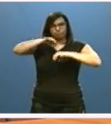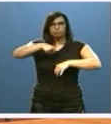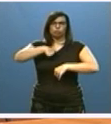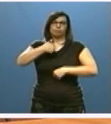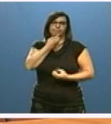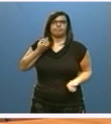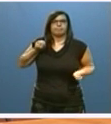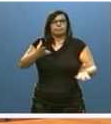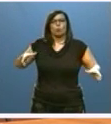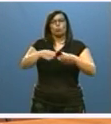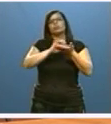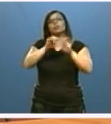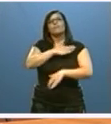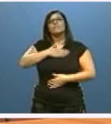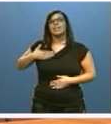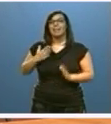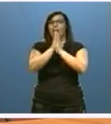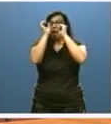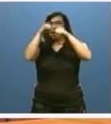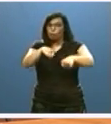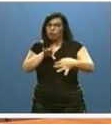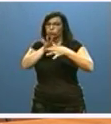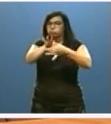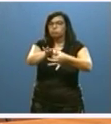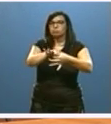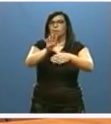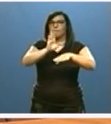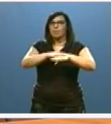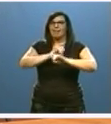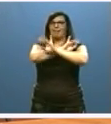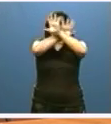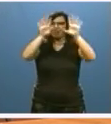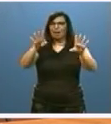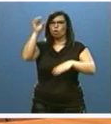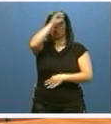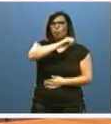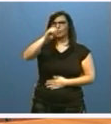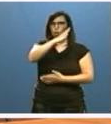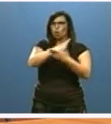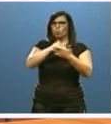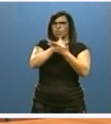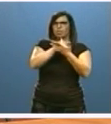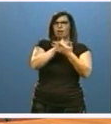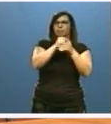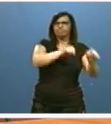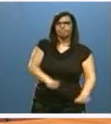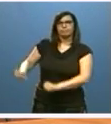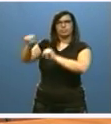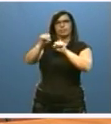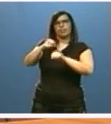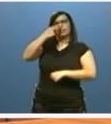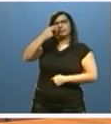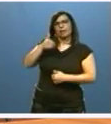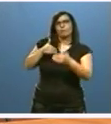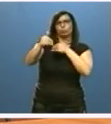participar en todos los acuerdos que permitieran fijar una clara y firme posición de comunidad en defensa del interés